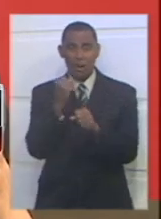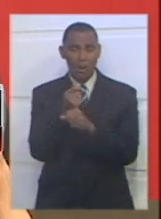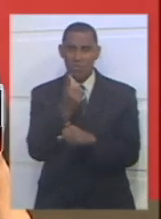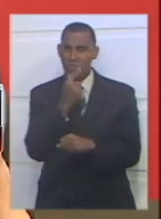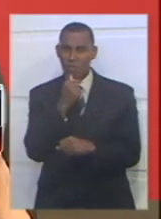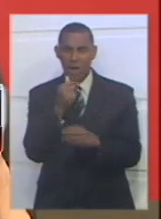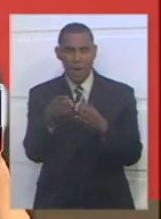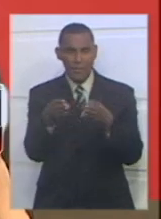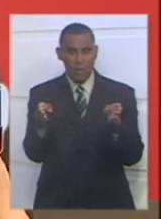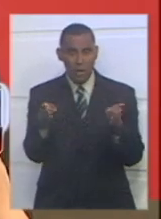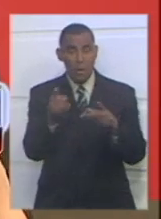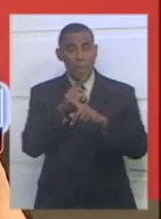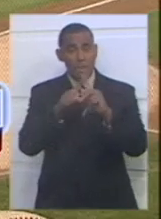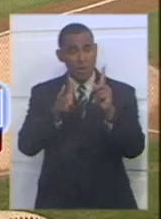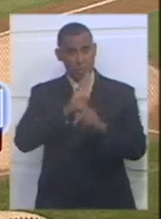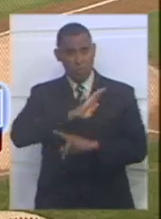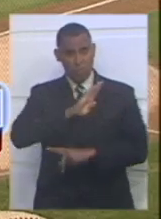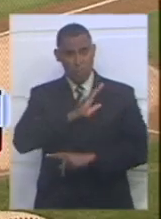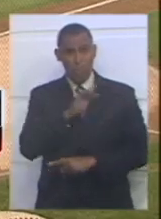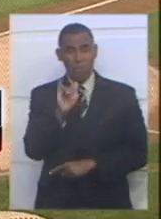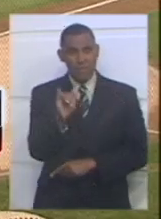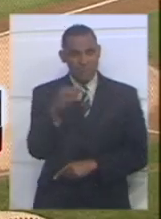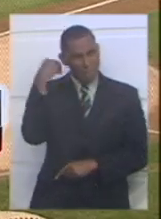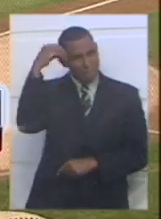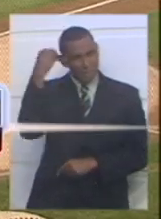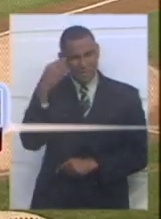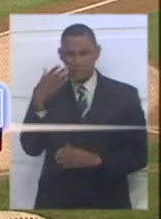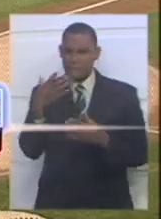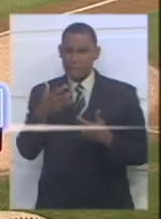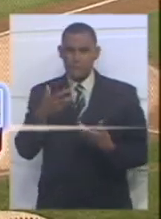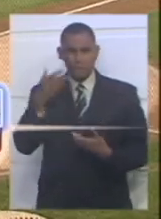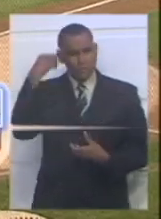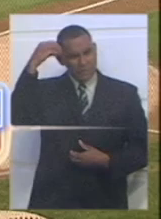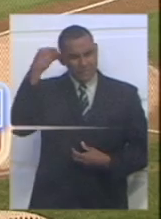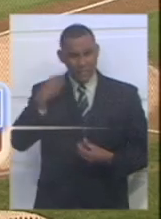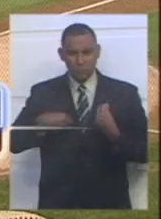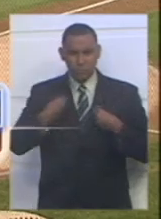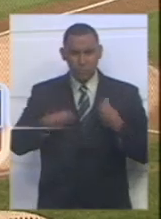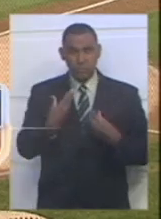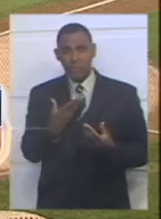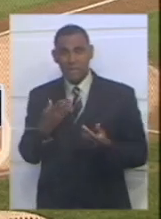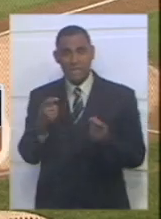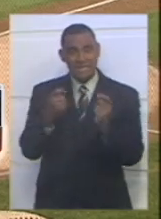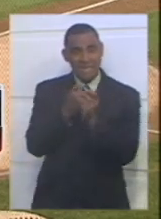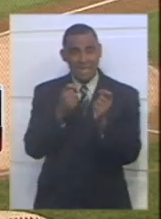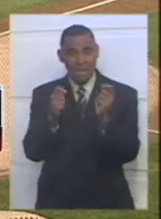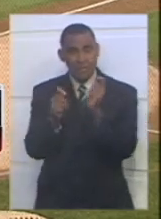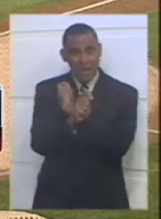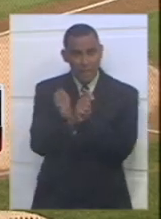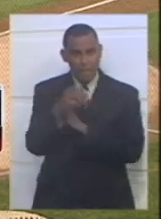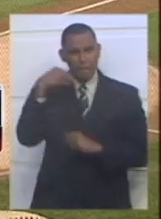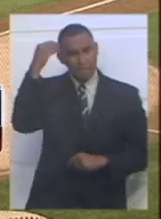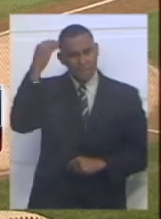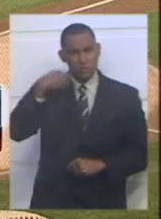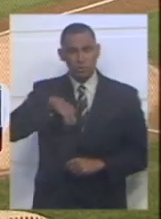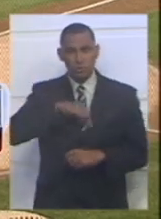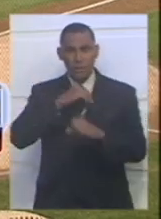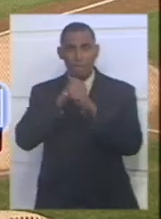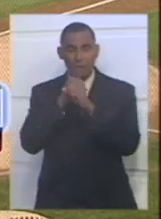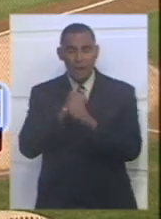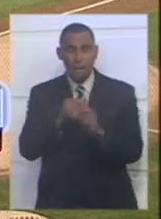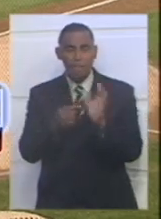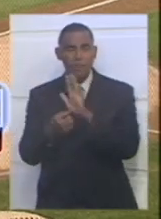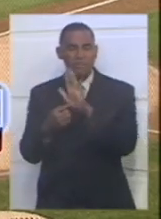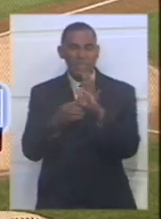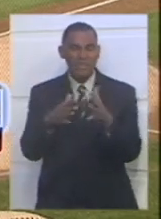abridor. Creo que yo mismo me metí la presión yo mismo, entonces apenas me dijeron que iba a en el relevo yo creo que era el momento de yo